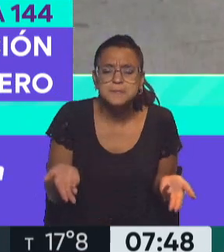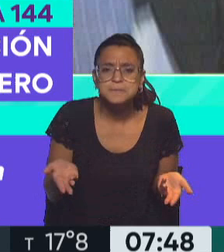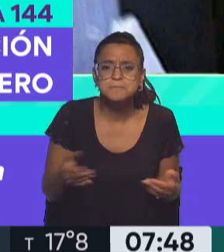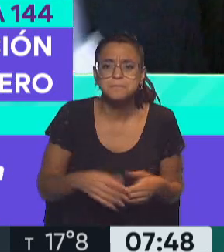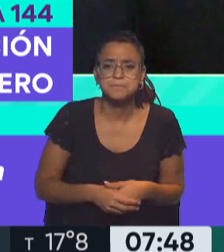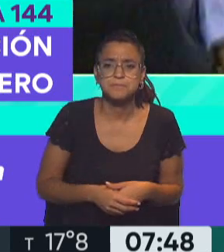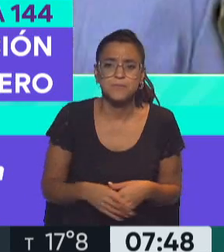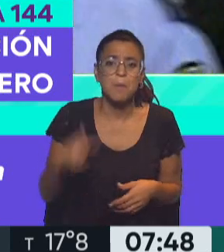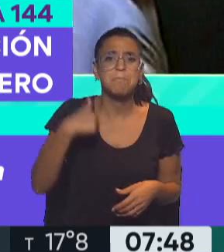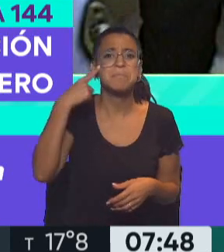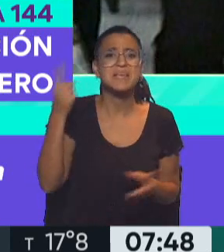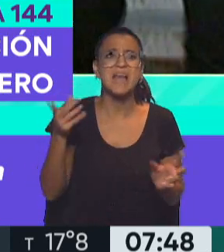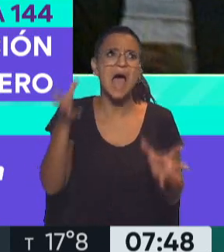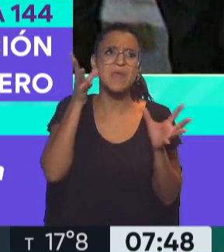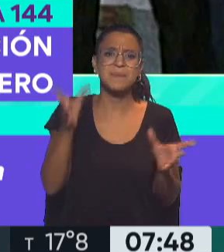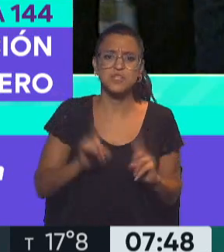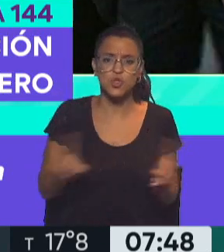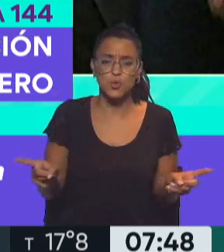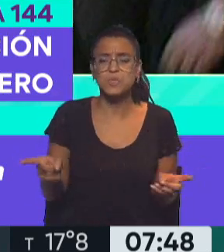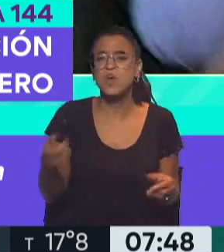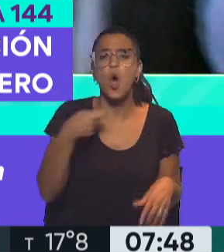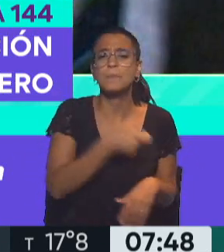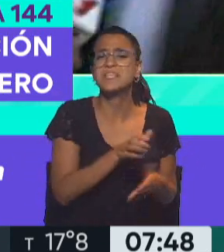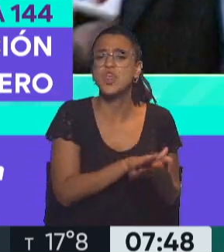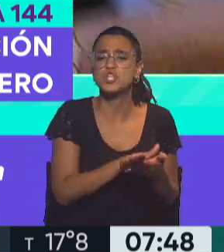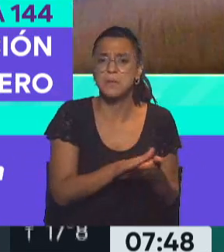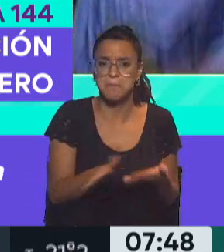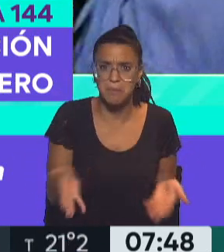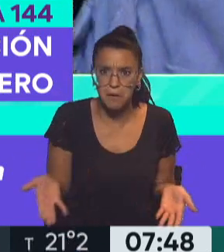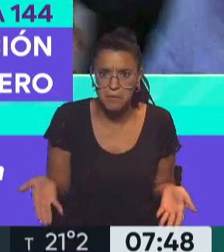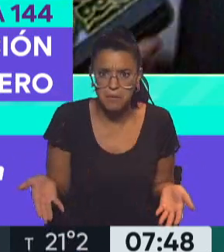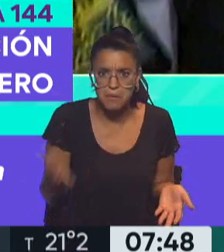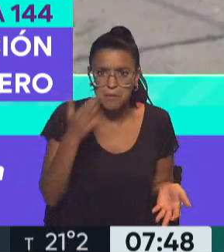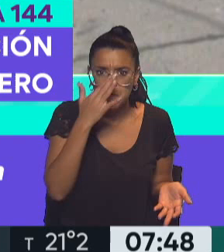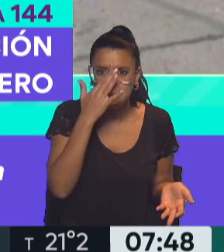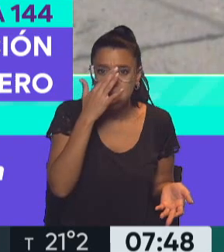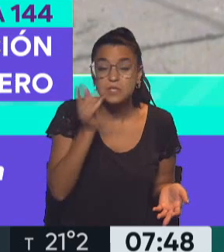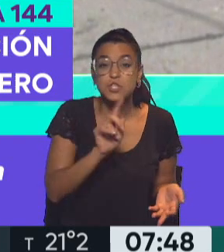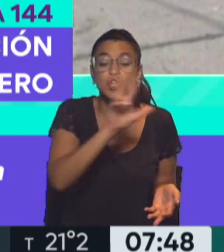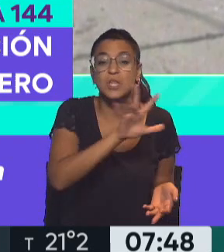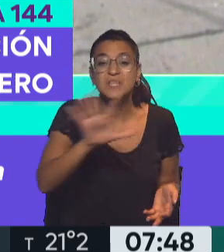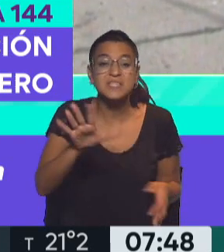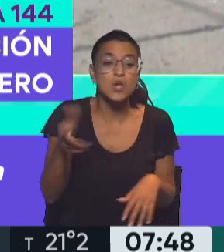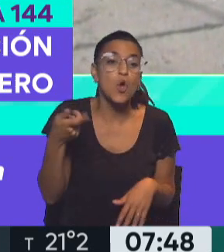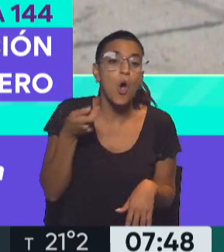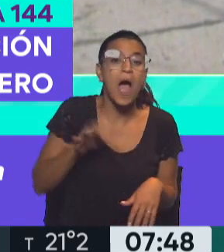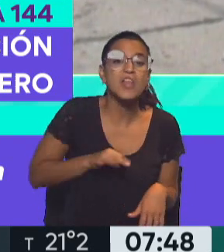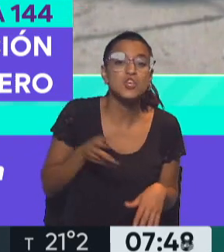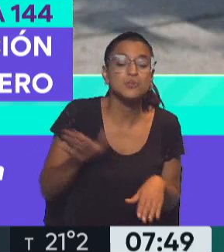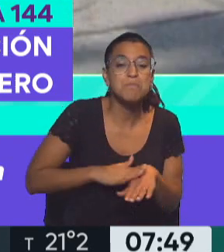y lo consideraron homicidio simple. Si no, tendríamos que estar hablando de 35 años mínimo.